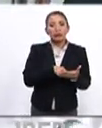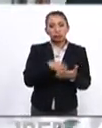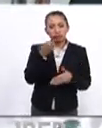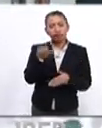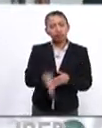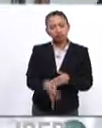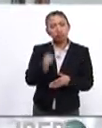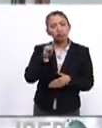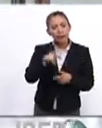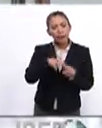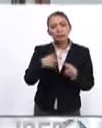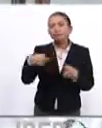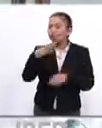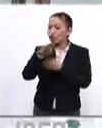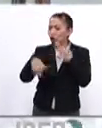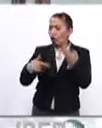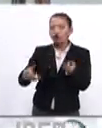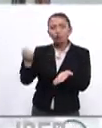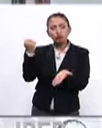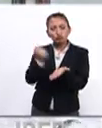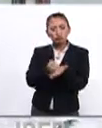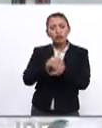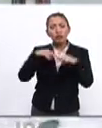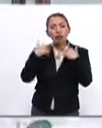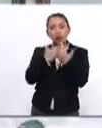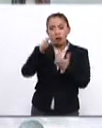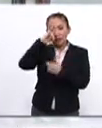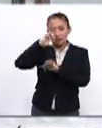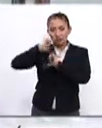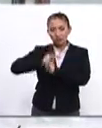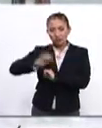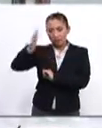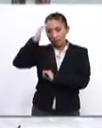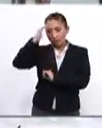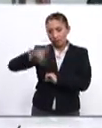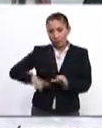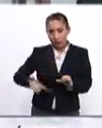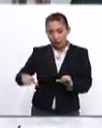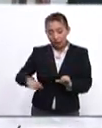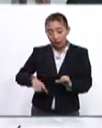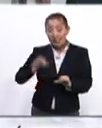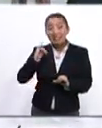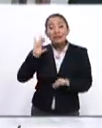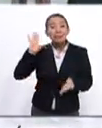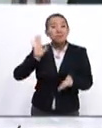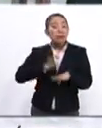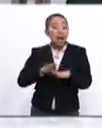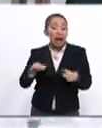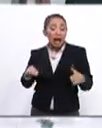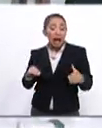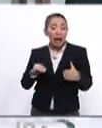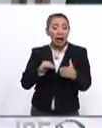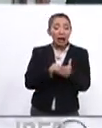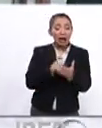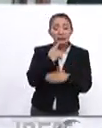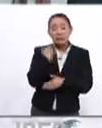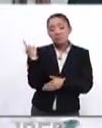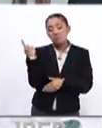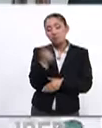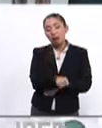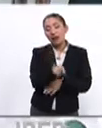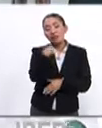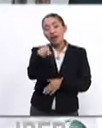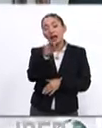aprobado fue aceptado en la cumbre de jefes de estado y adicionalmente mandatan